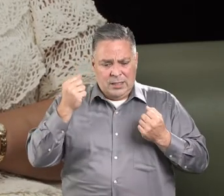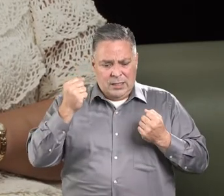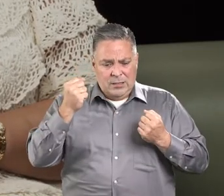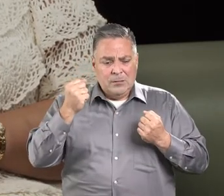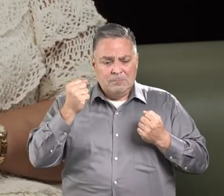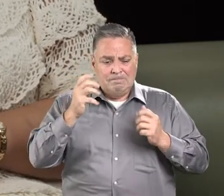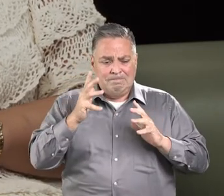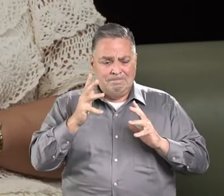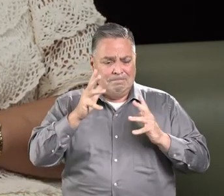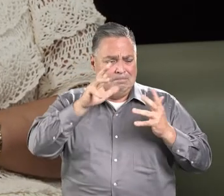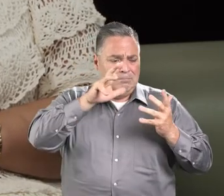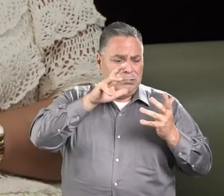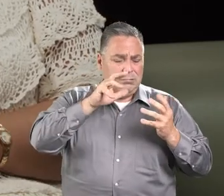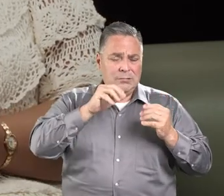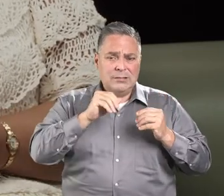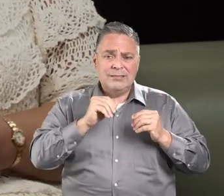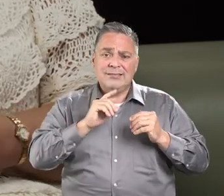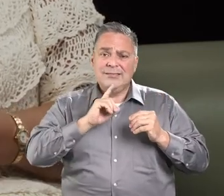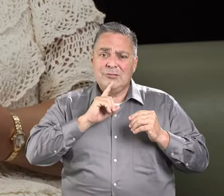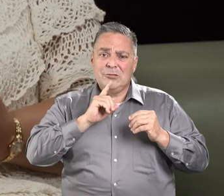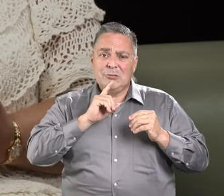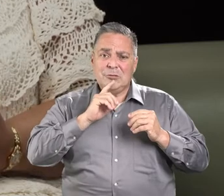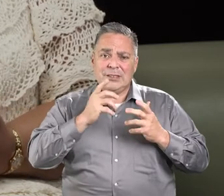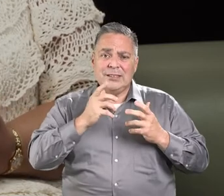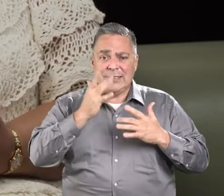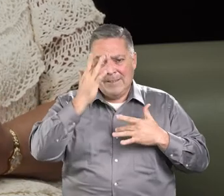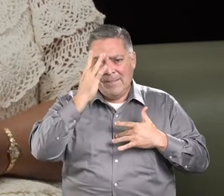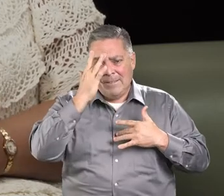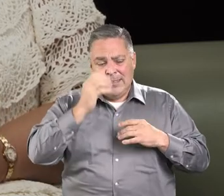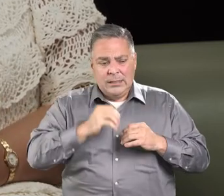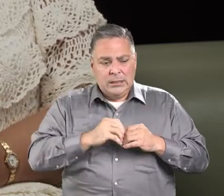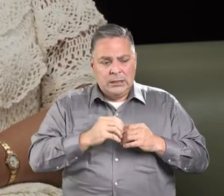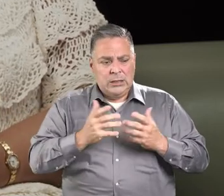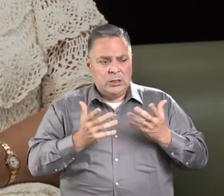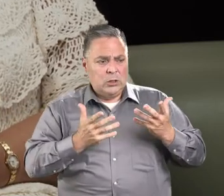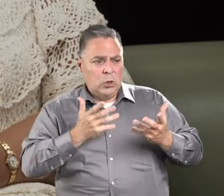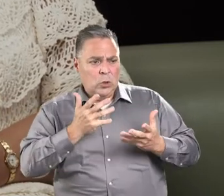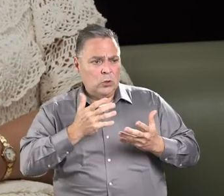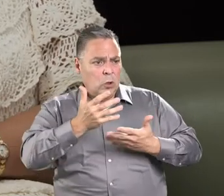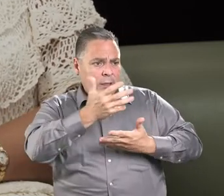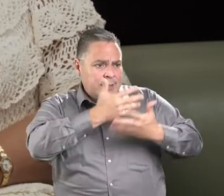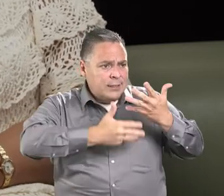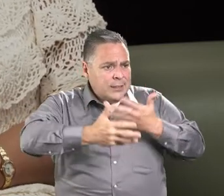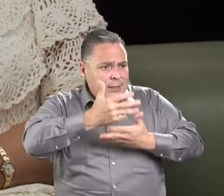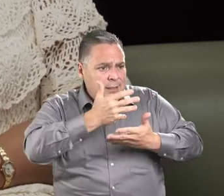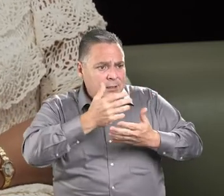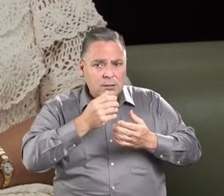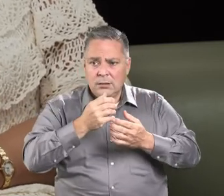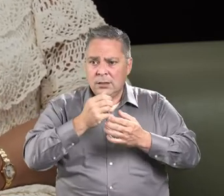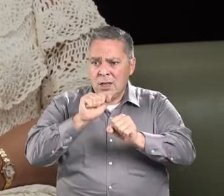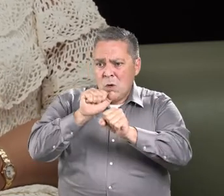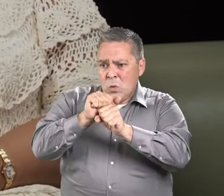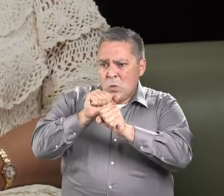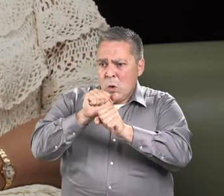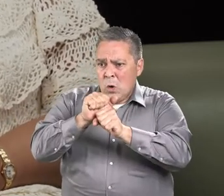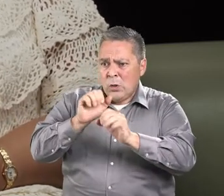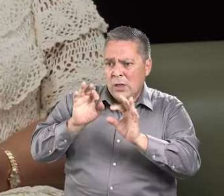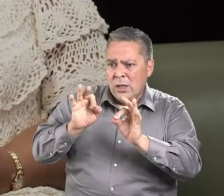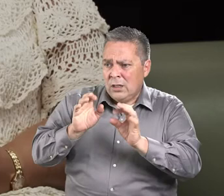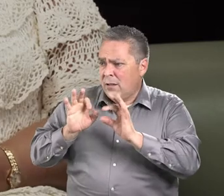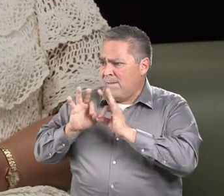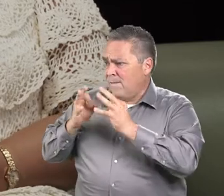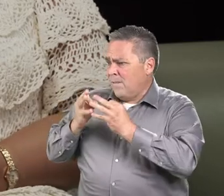afectada esa capacidad a nivel de relacionarnos a nivel social, a nivel laboral y a nivel